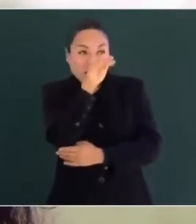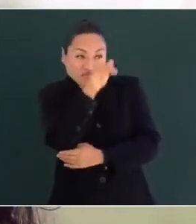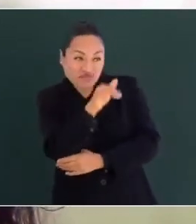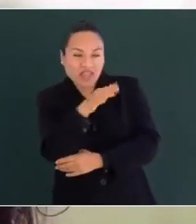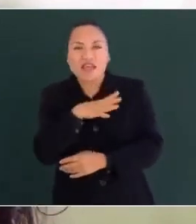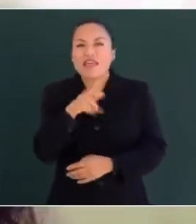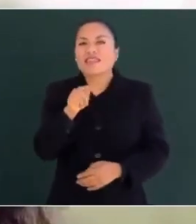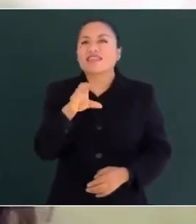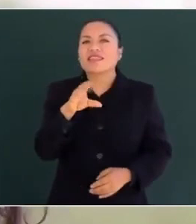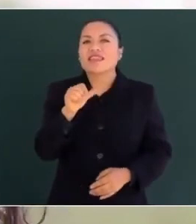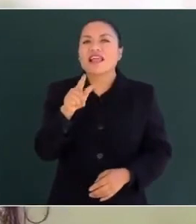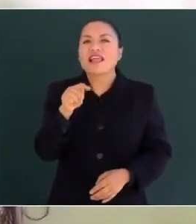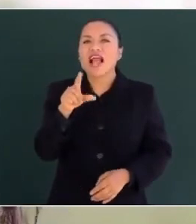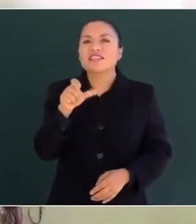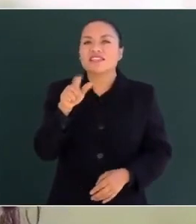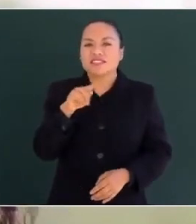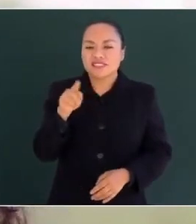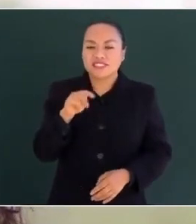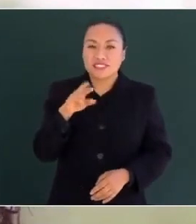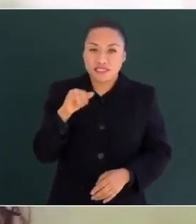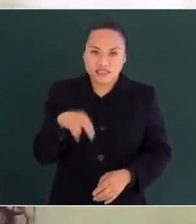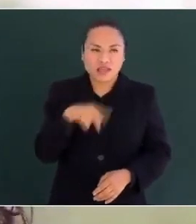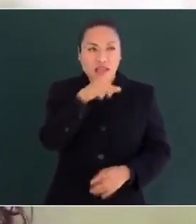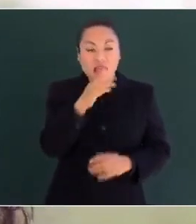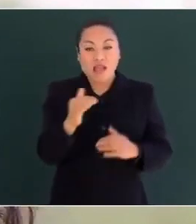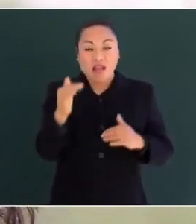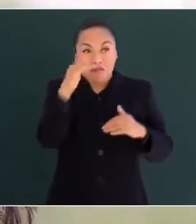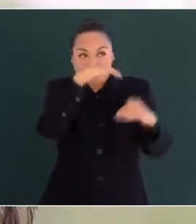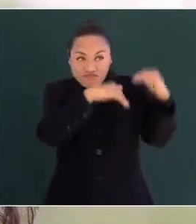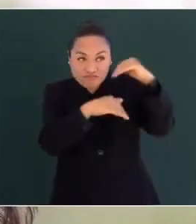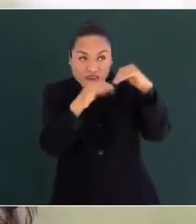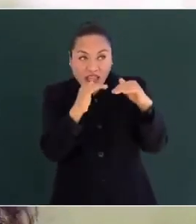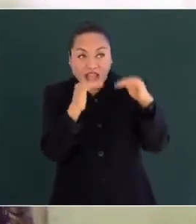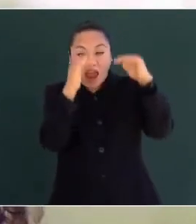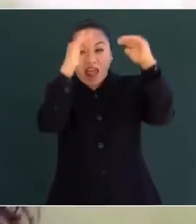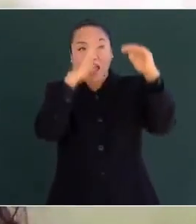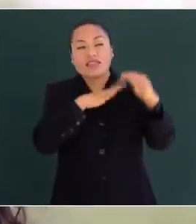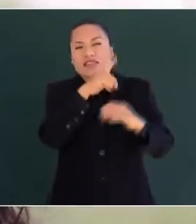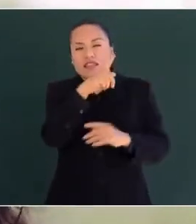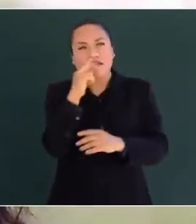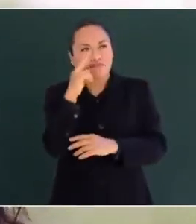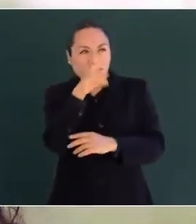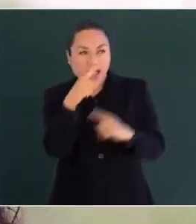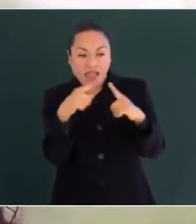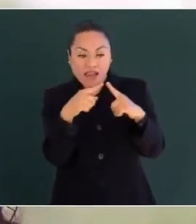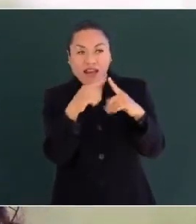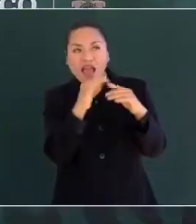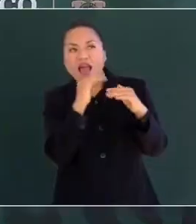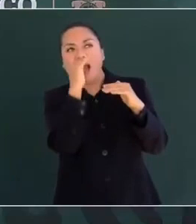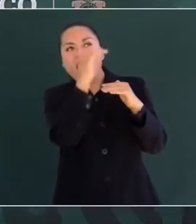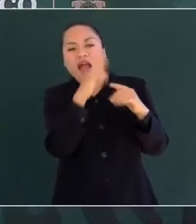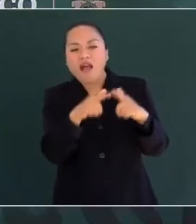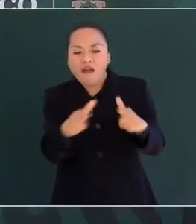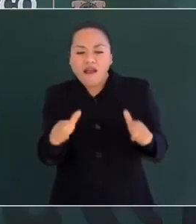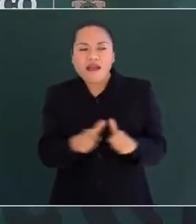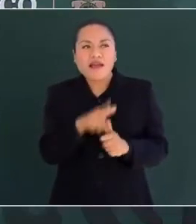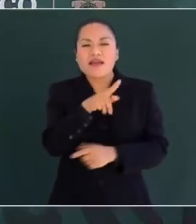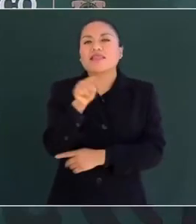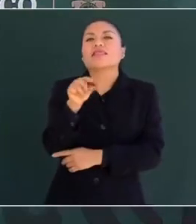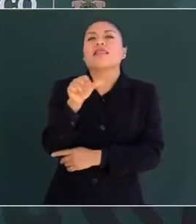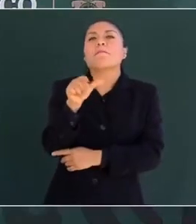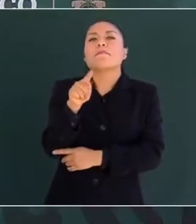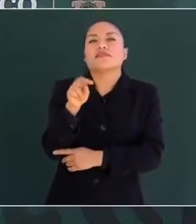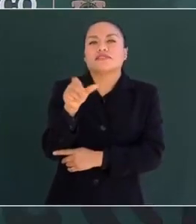Tezcalzin, el cerro grande que se ve detrás de la parroquia y arriba del lago se llama Tapaxtla,